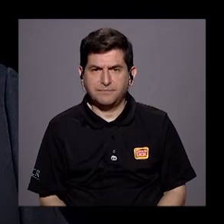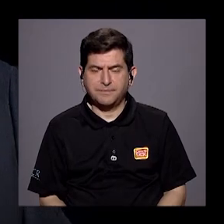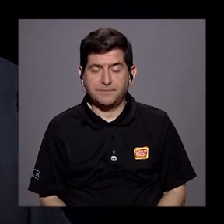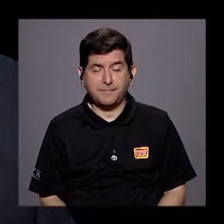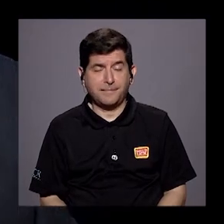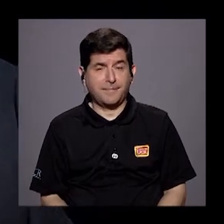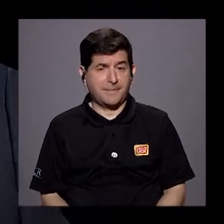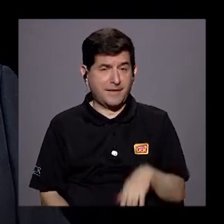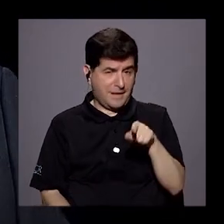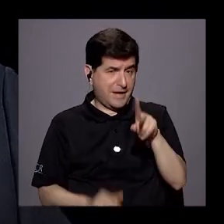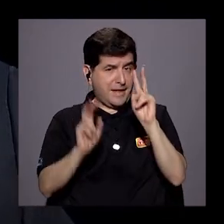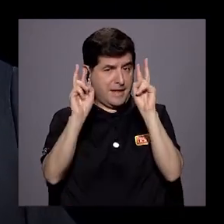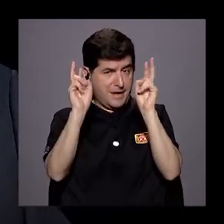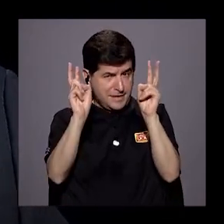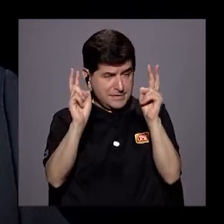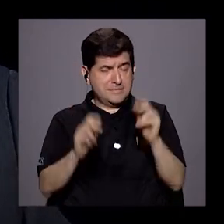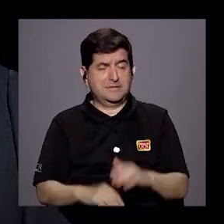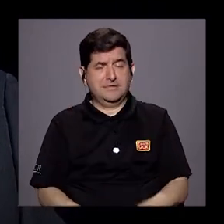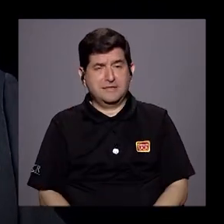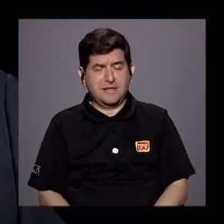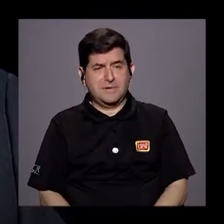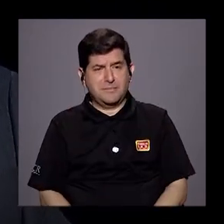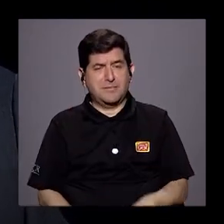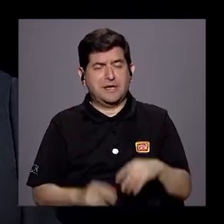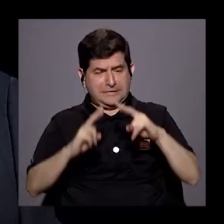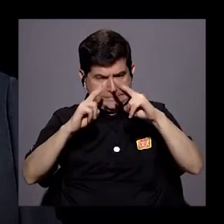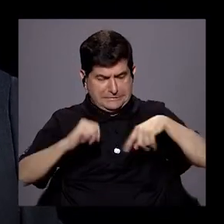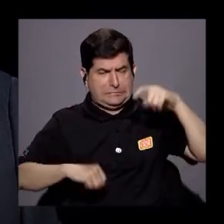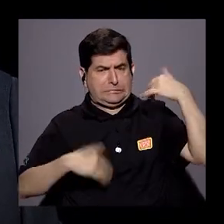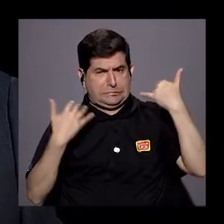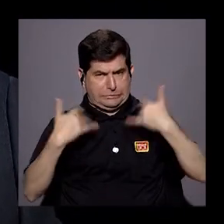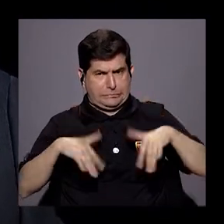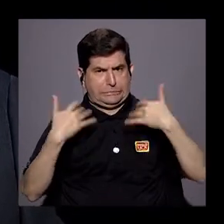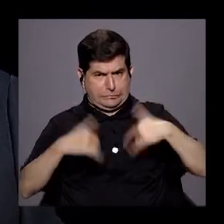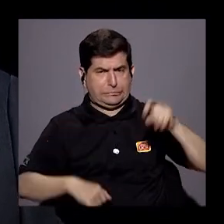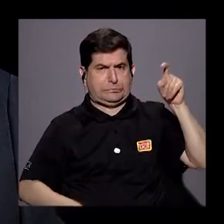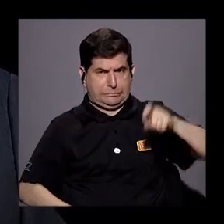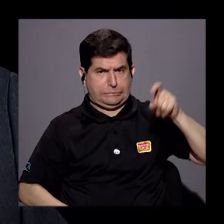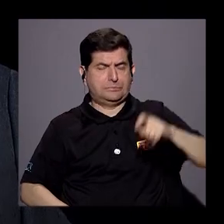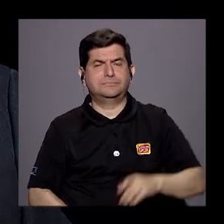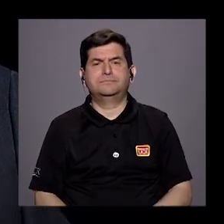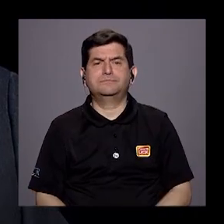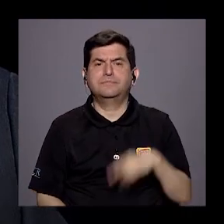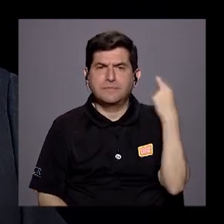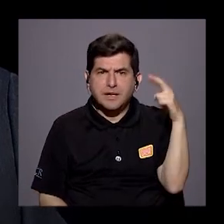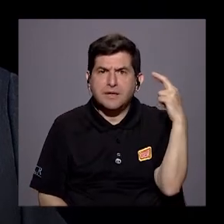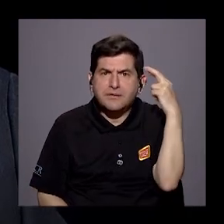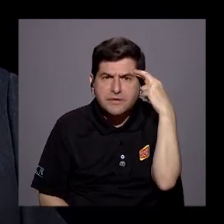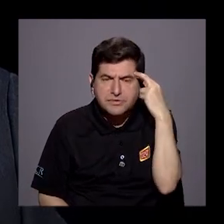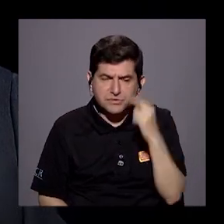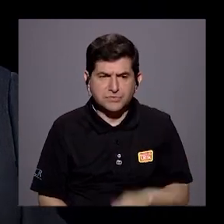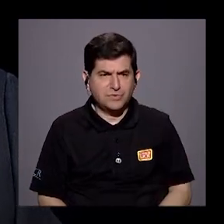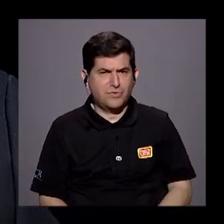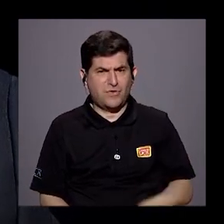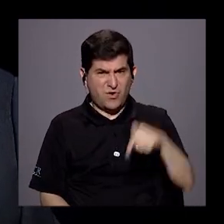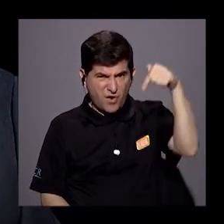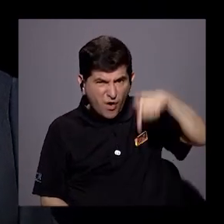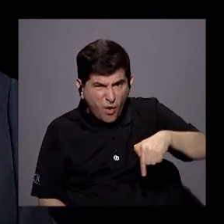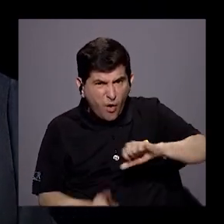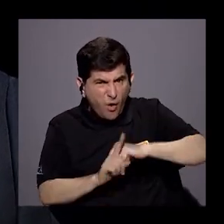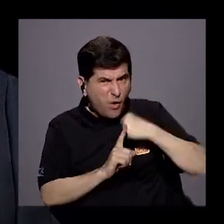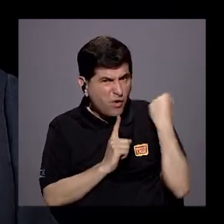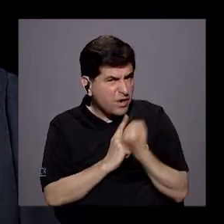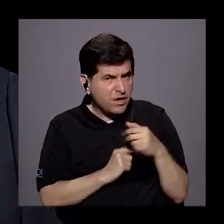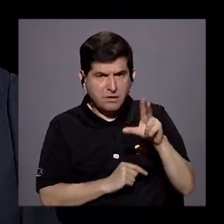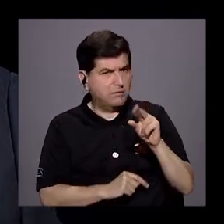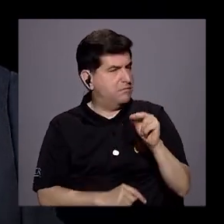Bueno, este es un tema de mucho análisis, ¿verdad? Porque no es un tema de hoy,